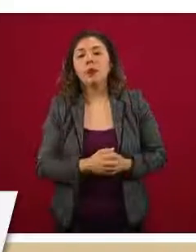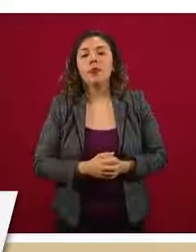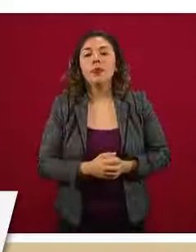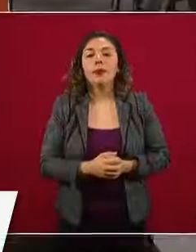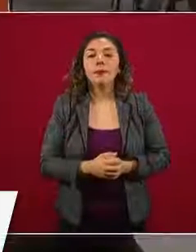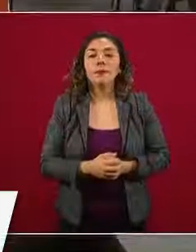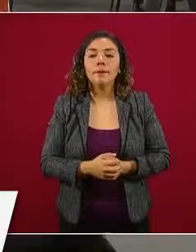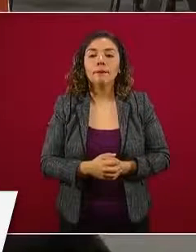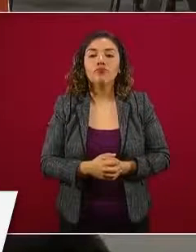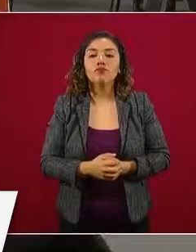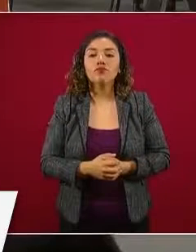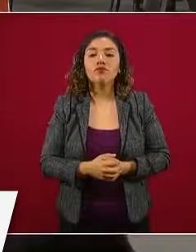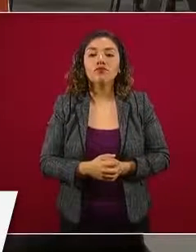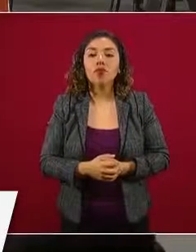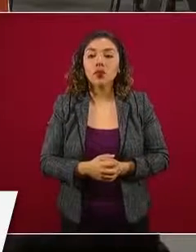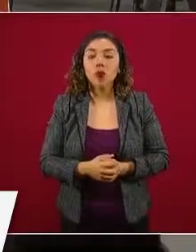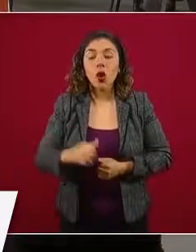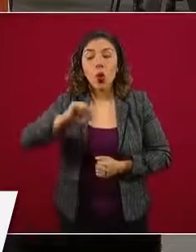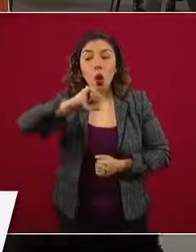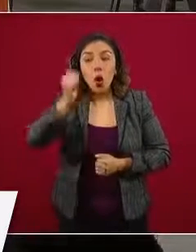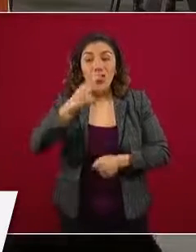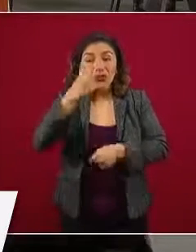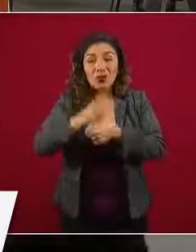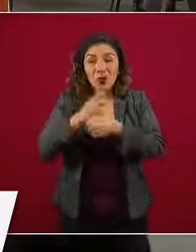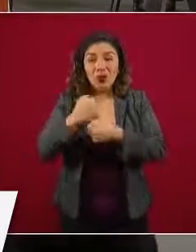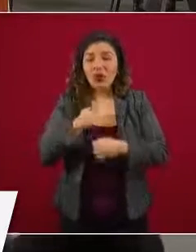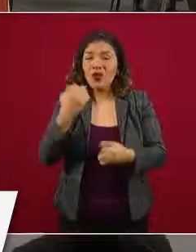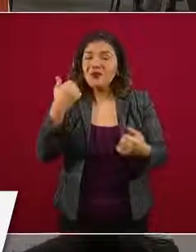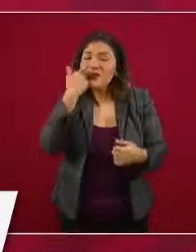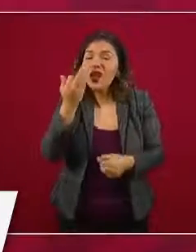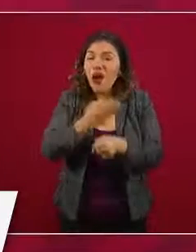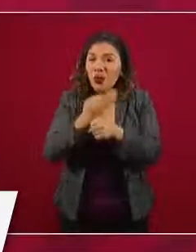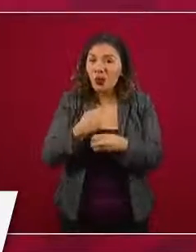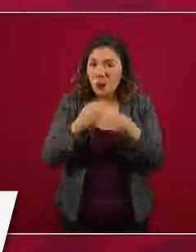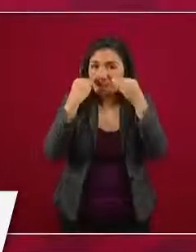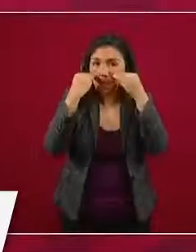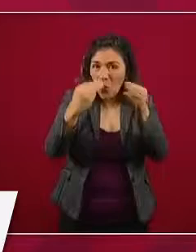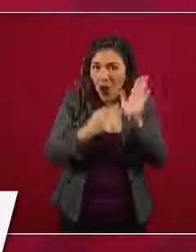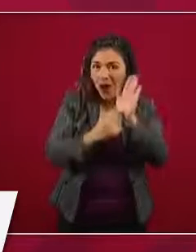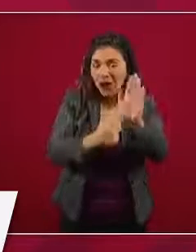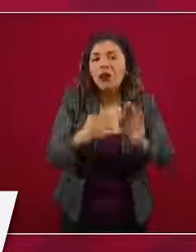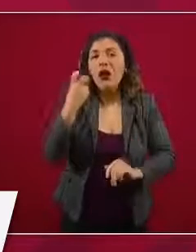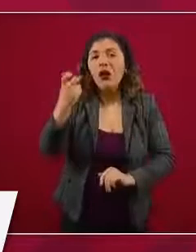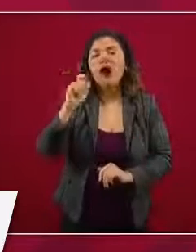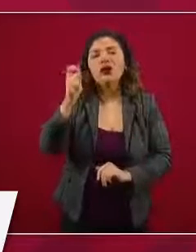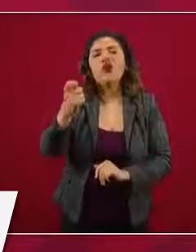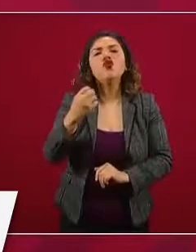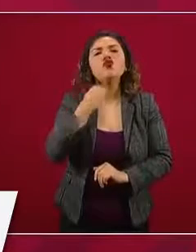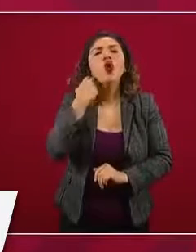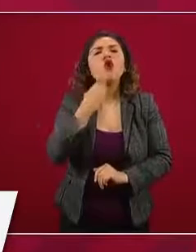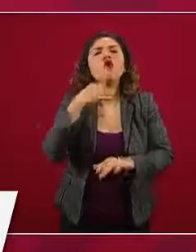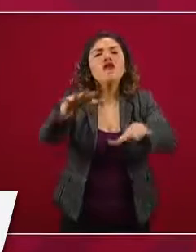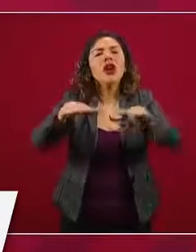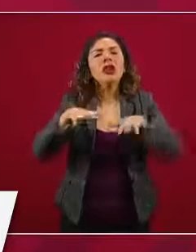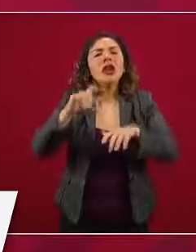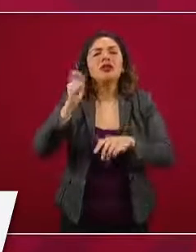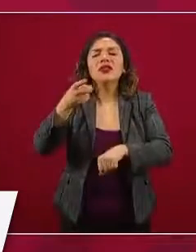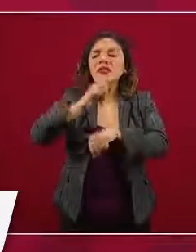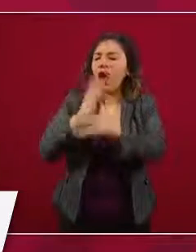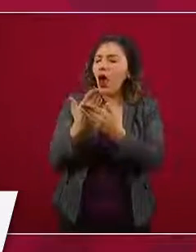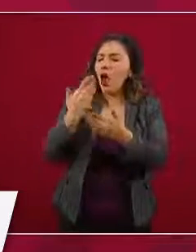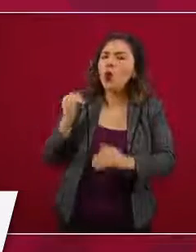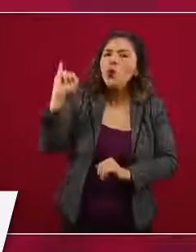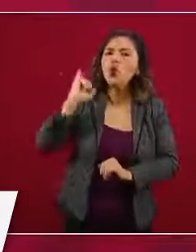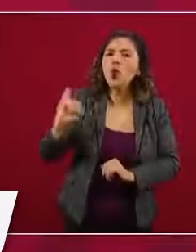El segundo elemento que nos interesa dar a conocer lo tomamos de la conferencia de prensa vespertina del jueves